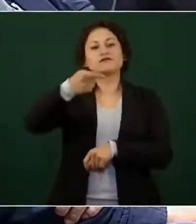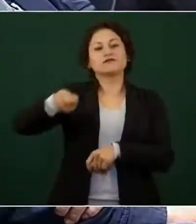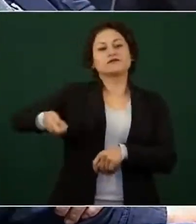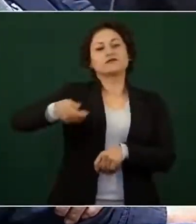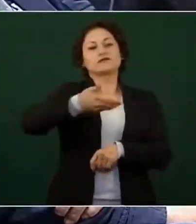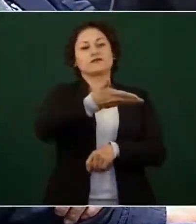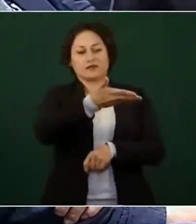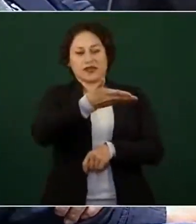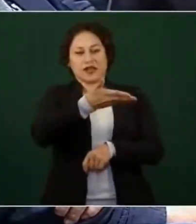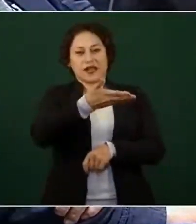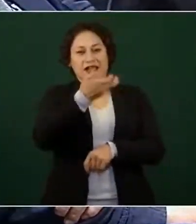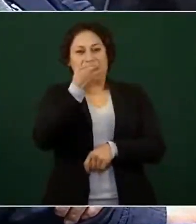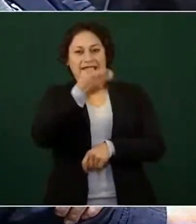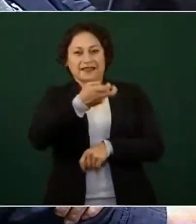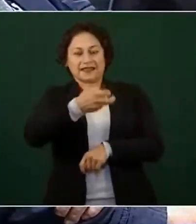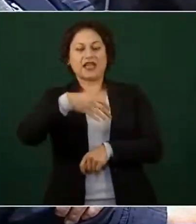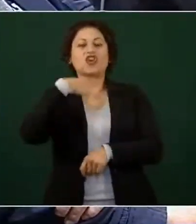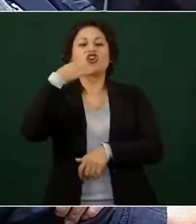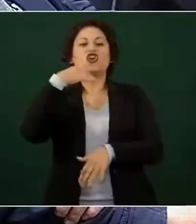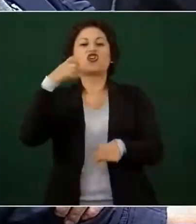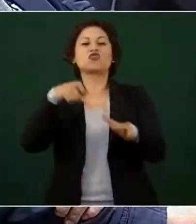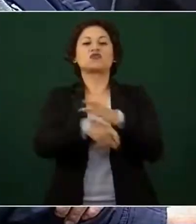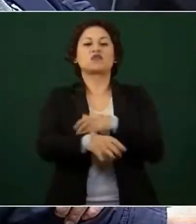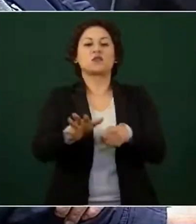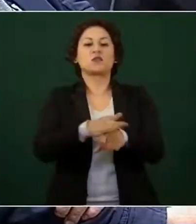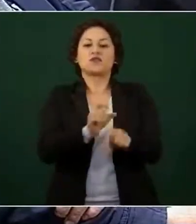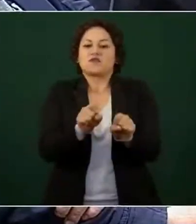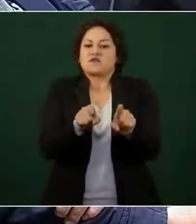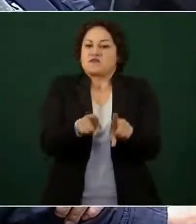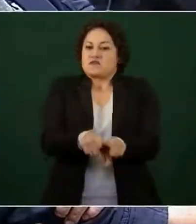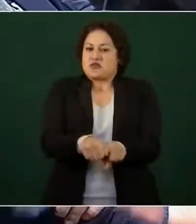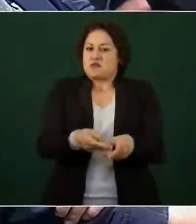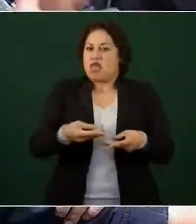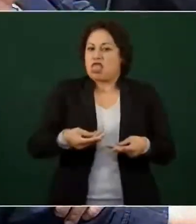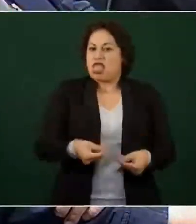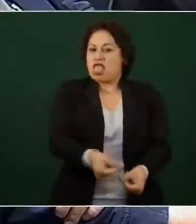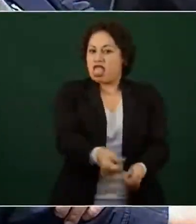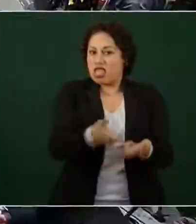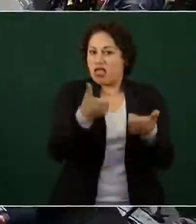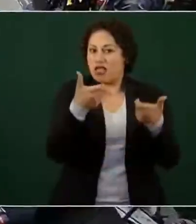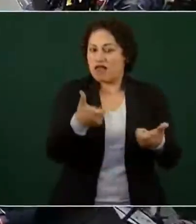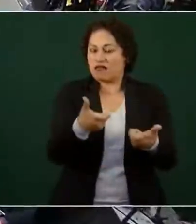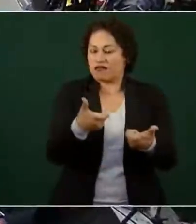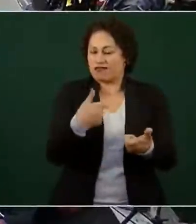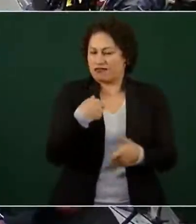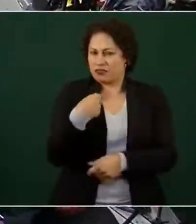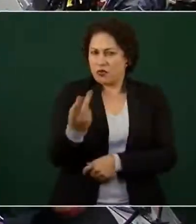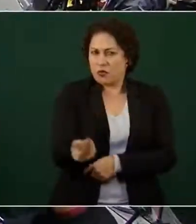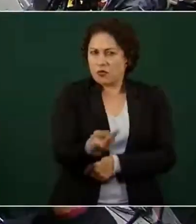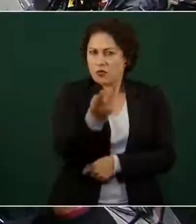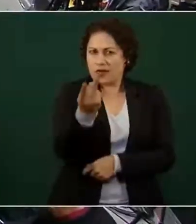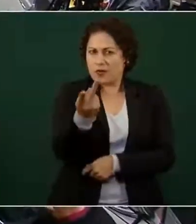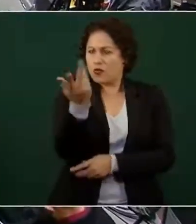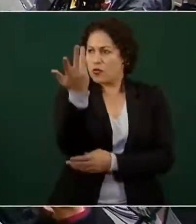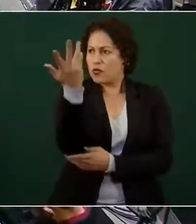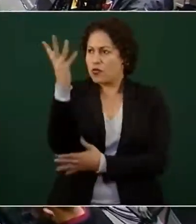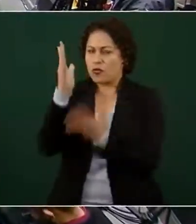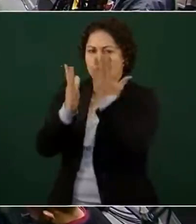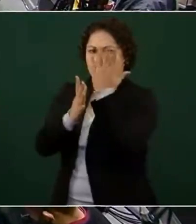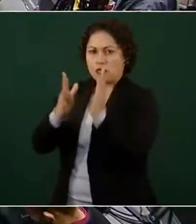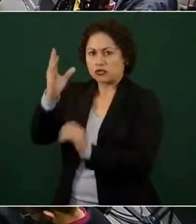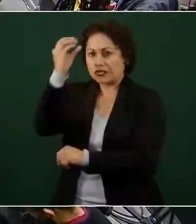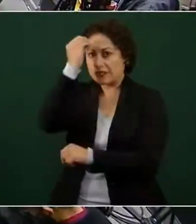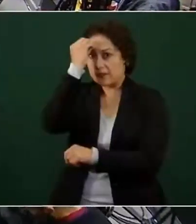costo que tuvo en el sexenio de Calderón. Entonces, presidente, preguntarle, aunado a la remodelación que va a tener el Bosque de Chapultepec,